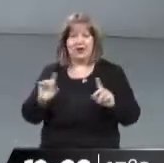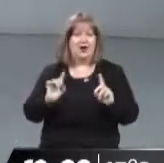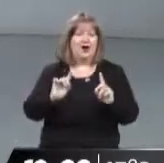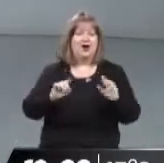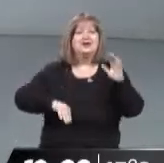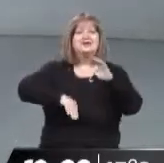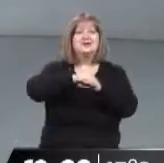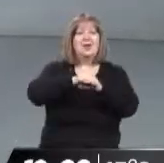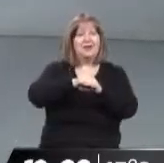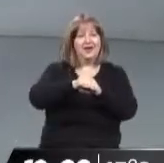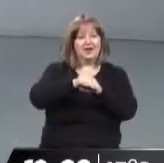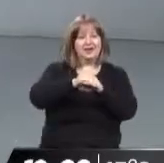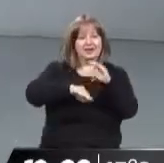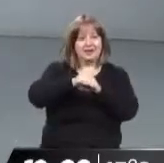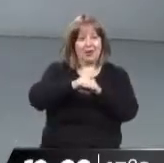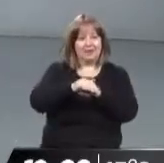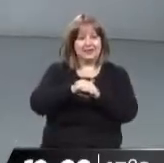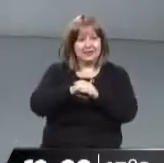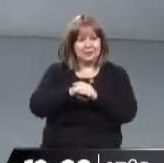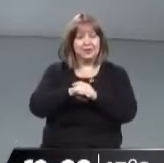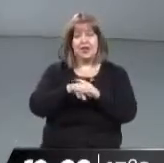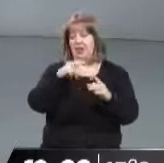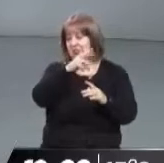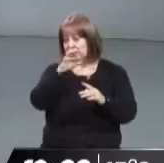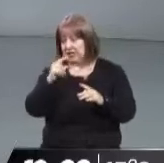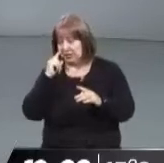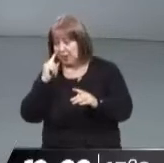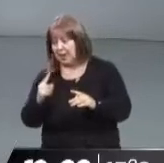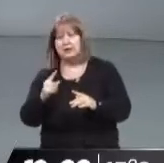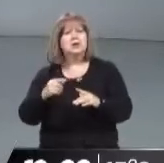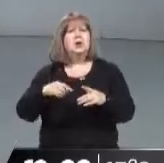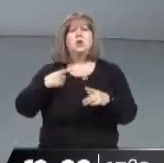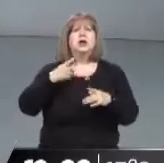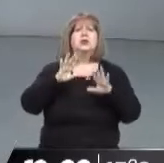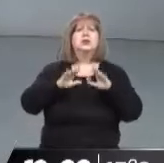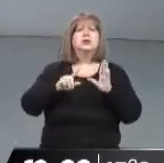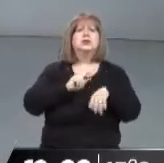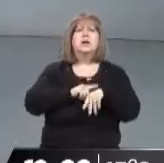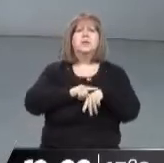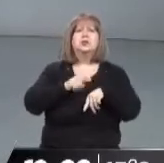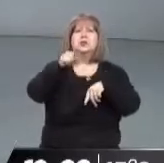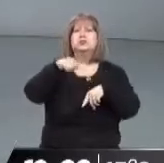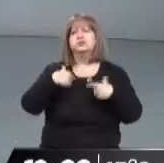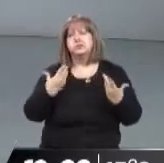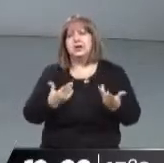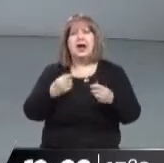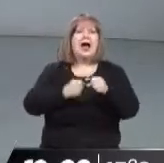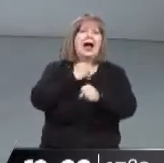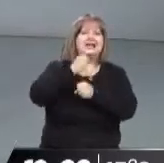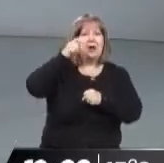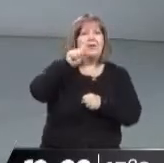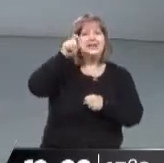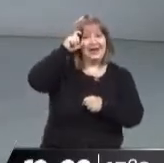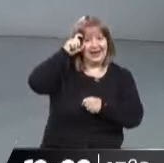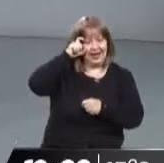supone. Hay que esperar la reglamentación. 90 días es lo que va a durar esto, esto implicaría llegar hasta enero. Claro. Y